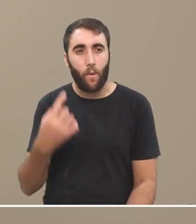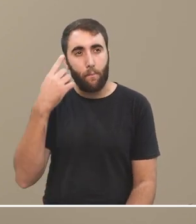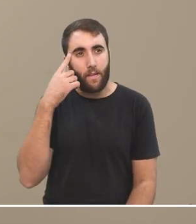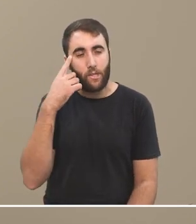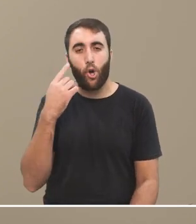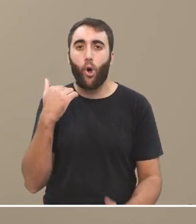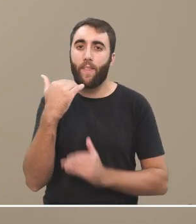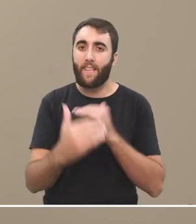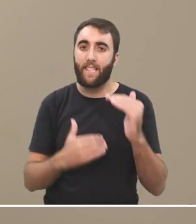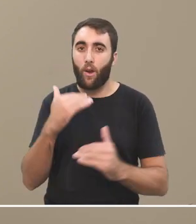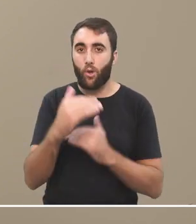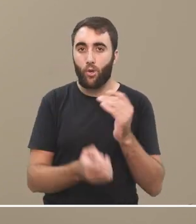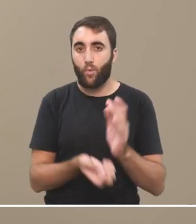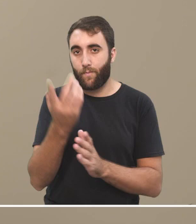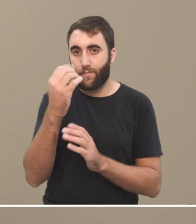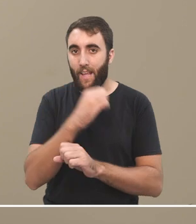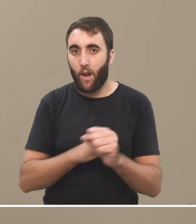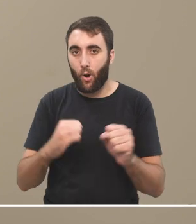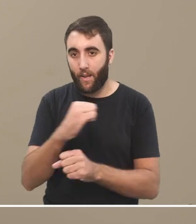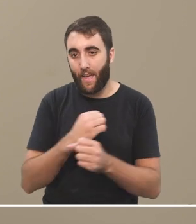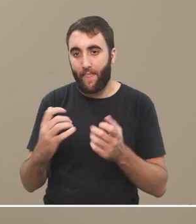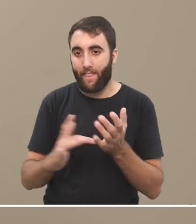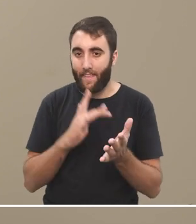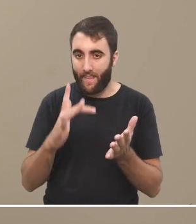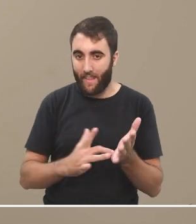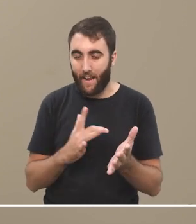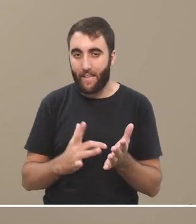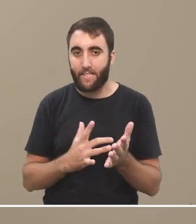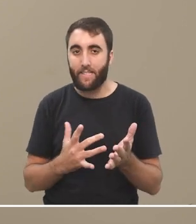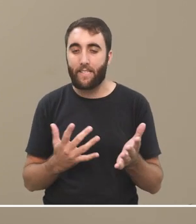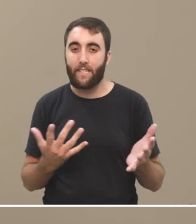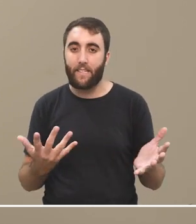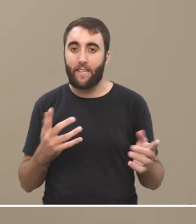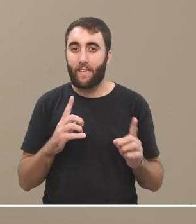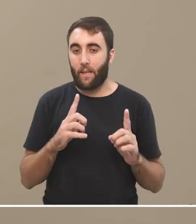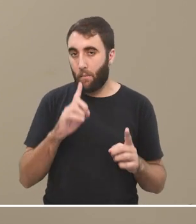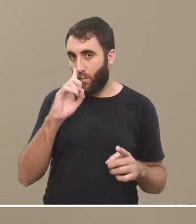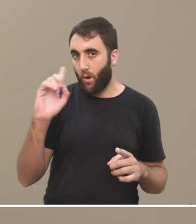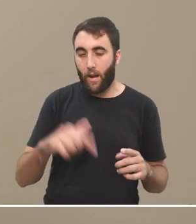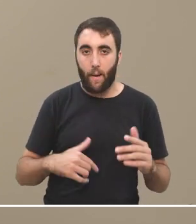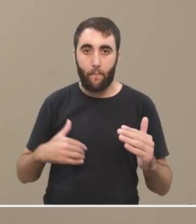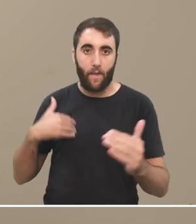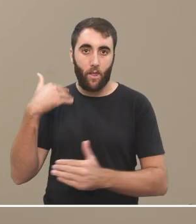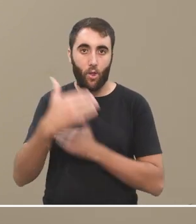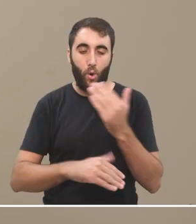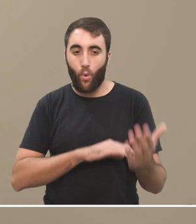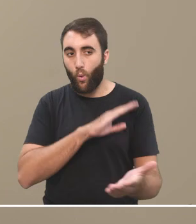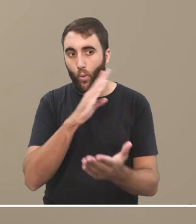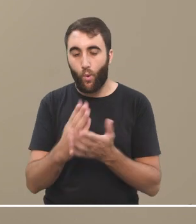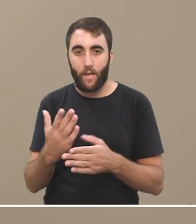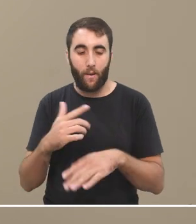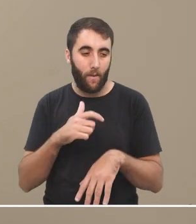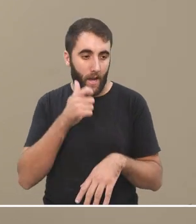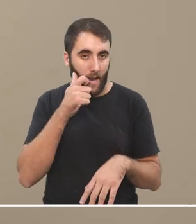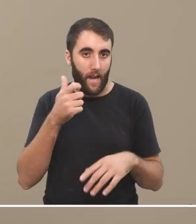desarrollo de estas tecnologías digitales tan veloz, sobre todo en la última década, porque